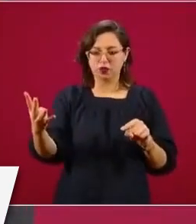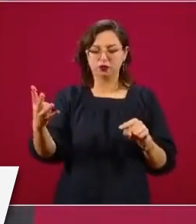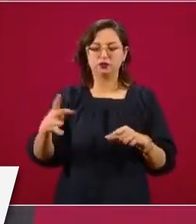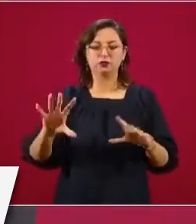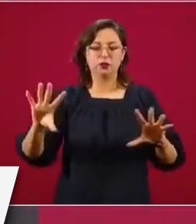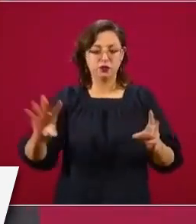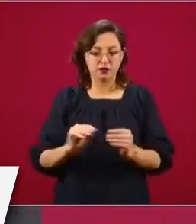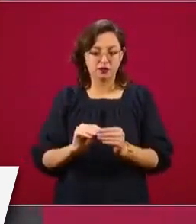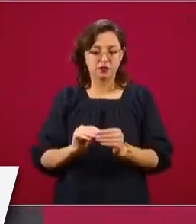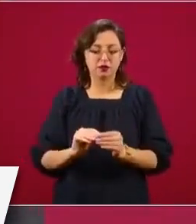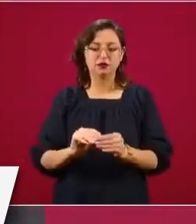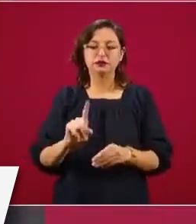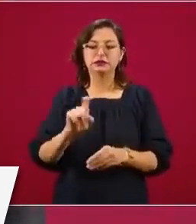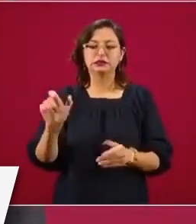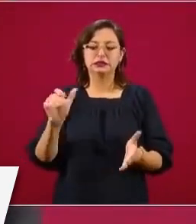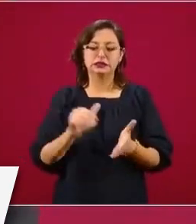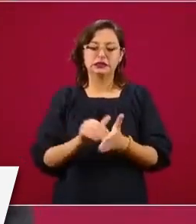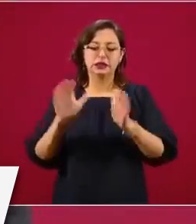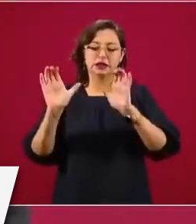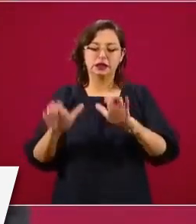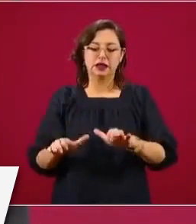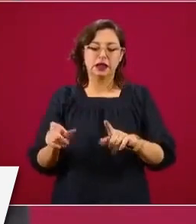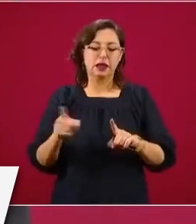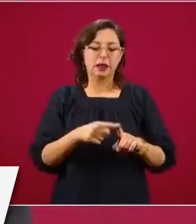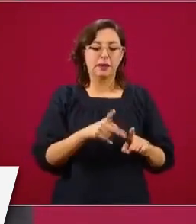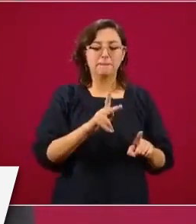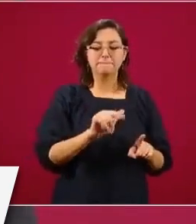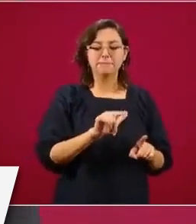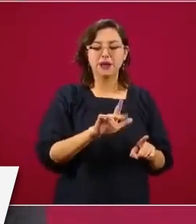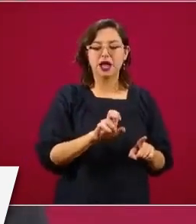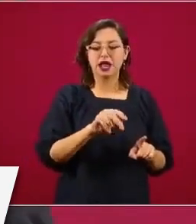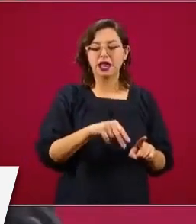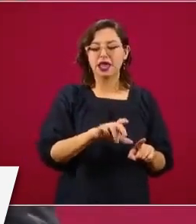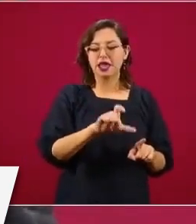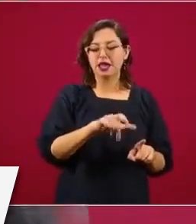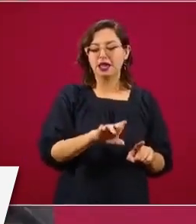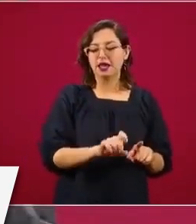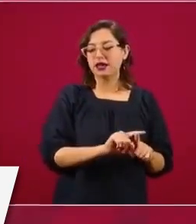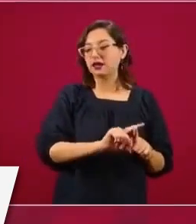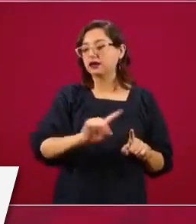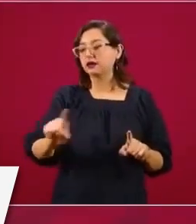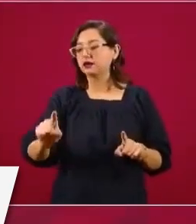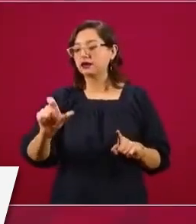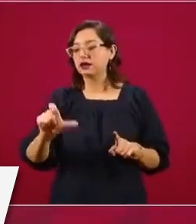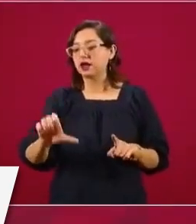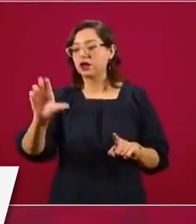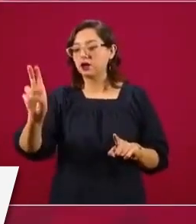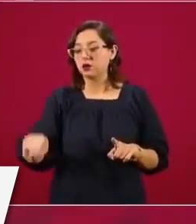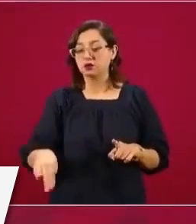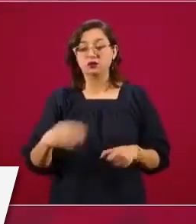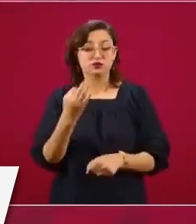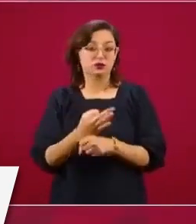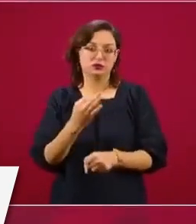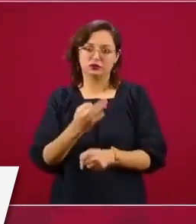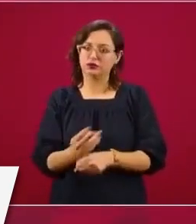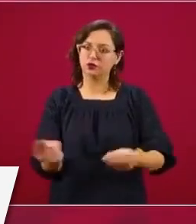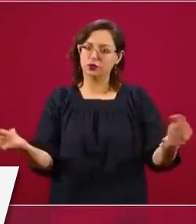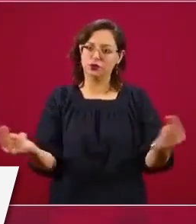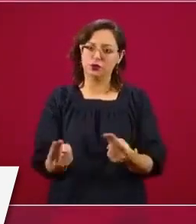desde Palenque a Cancún, y eso va a ayudar mucho en estos momentos,